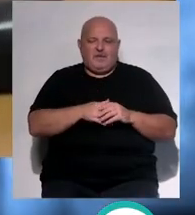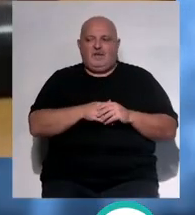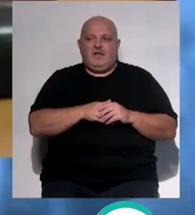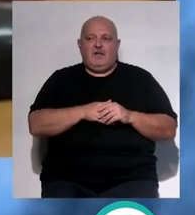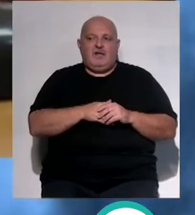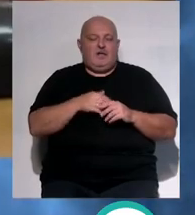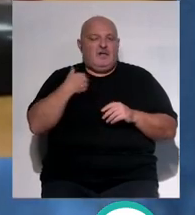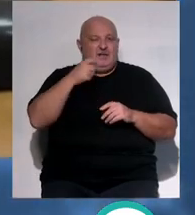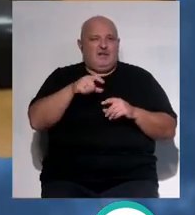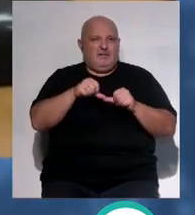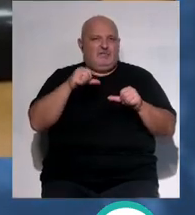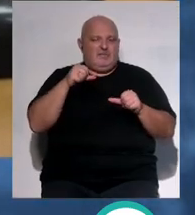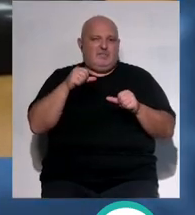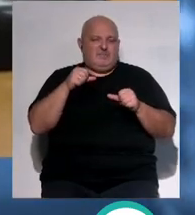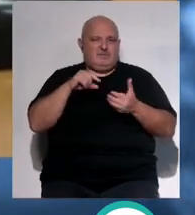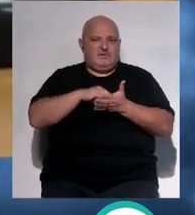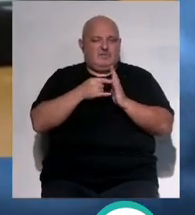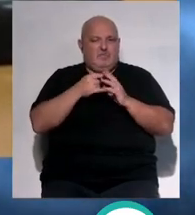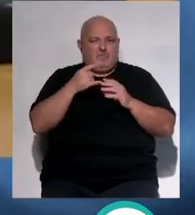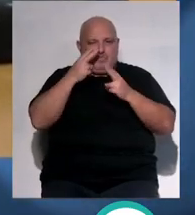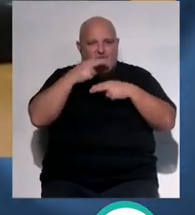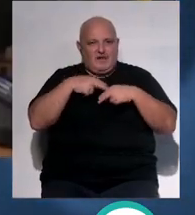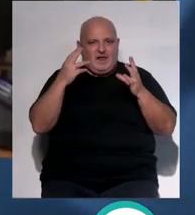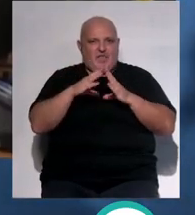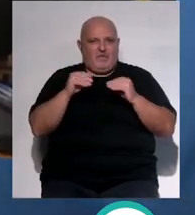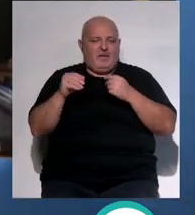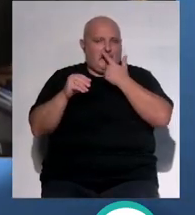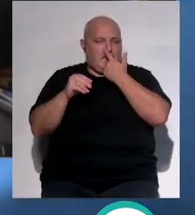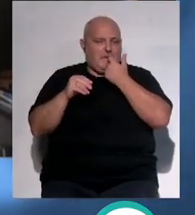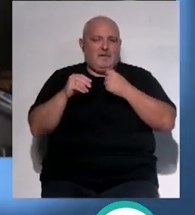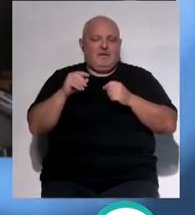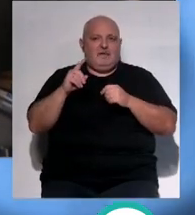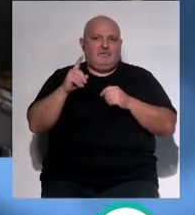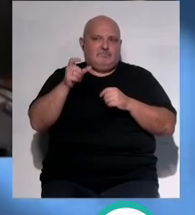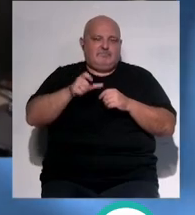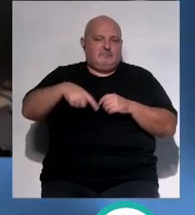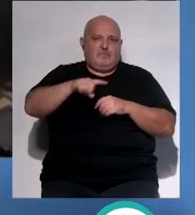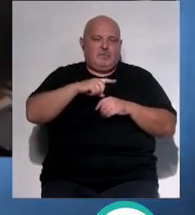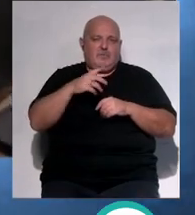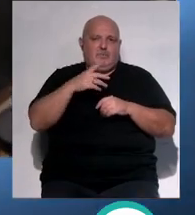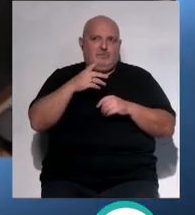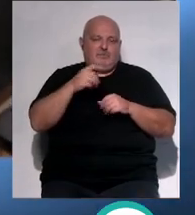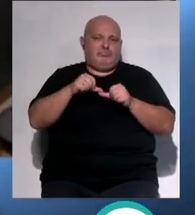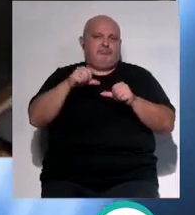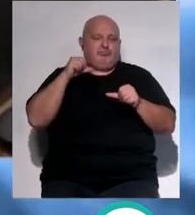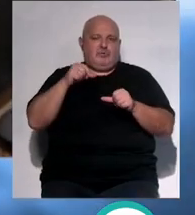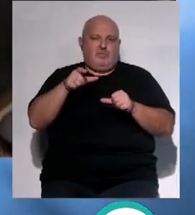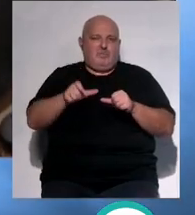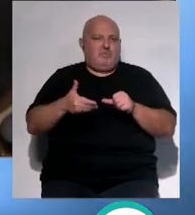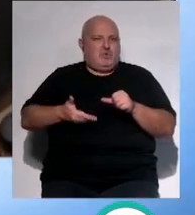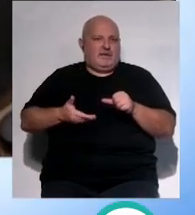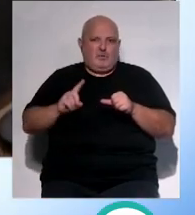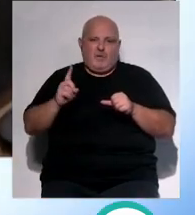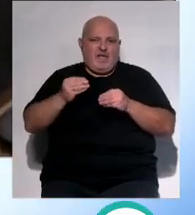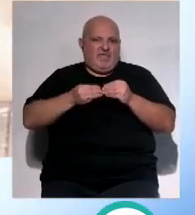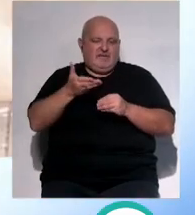profesionales sanitarios del sistema público andaluz que nos atienden que nos cuidan y que nos miman durante toda nuestra vida